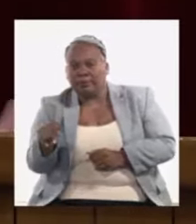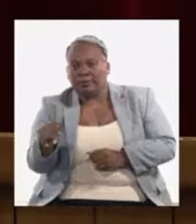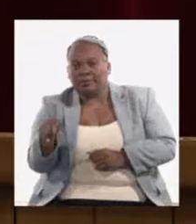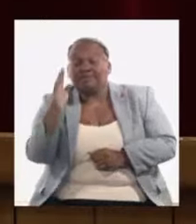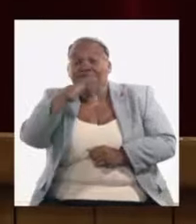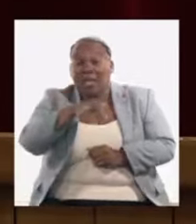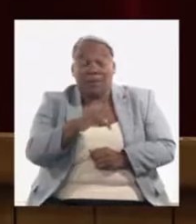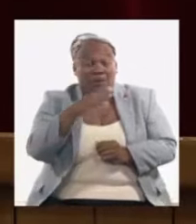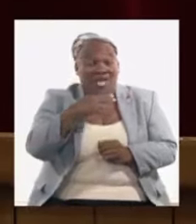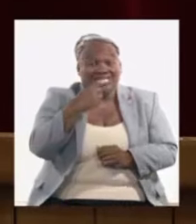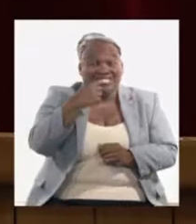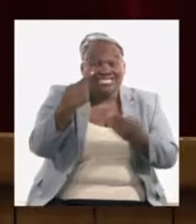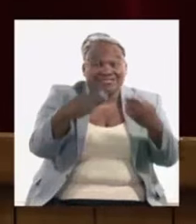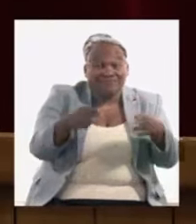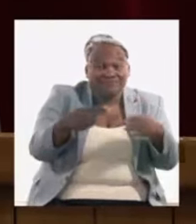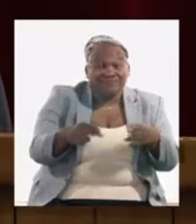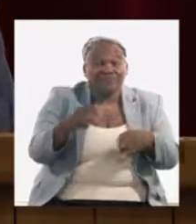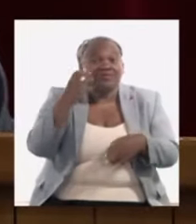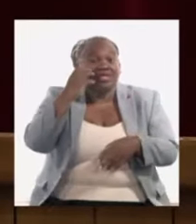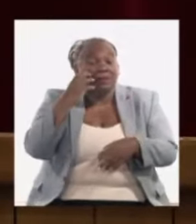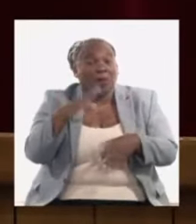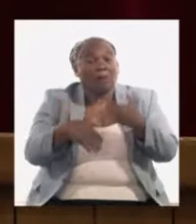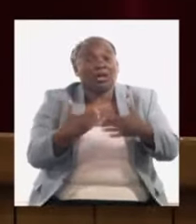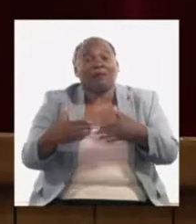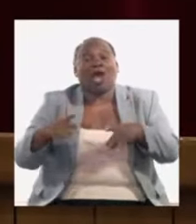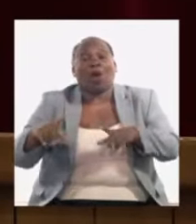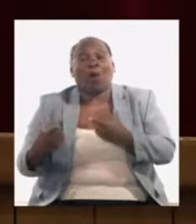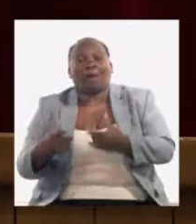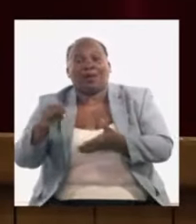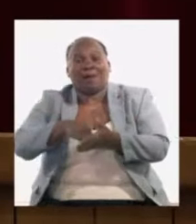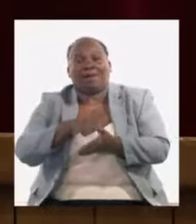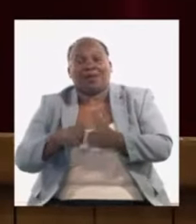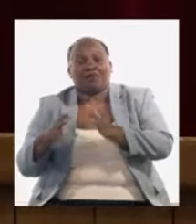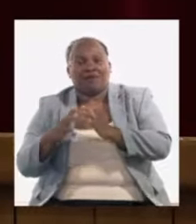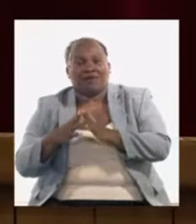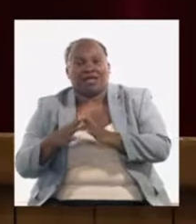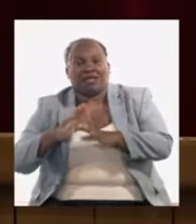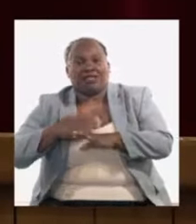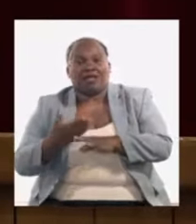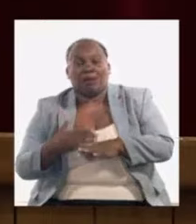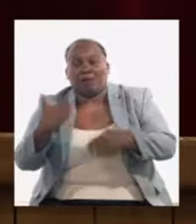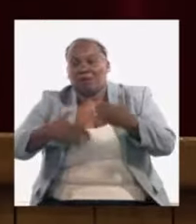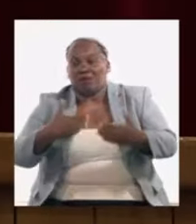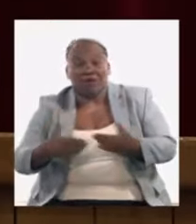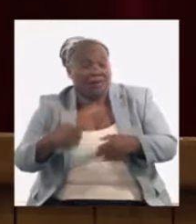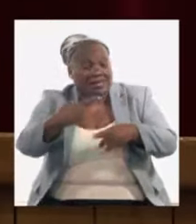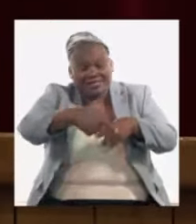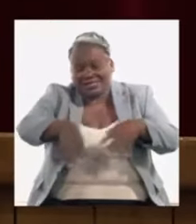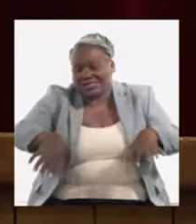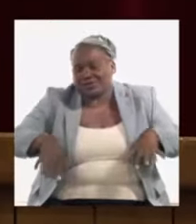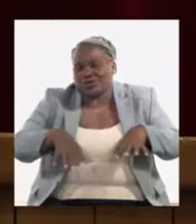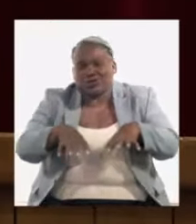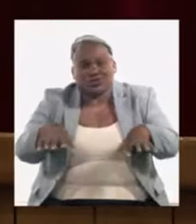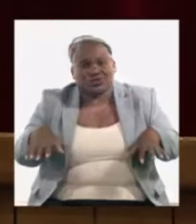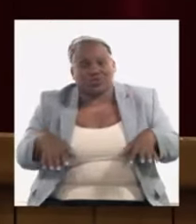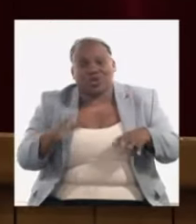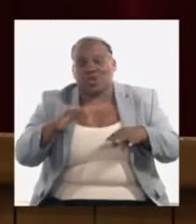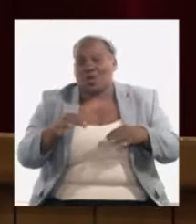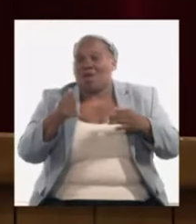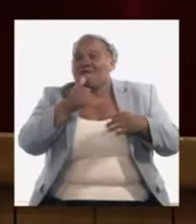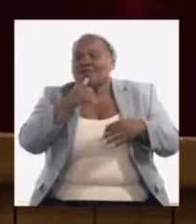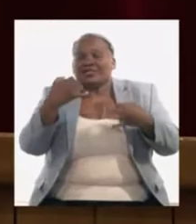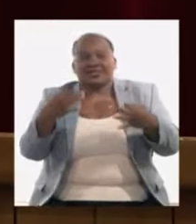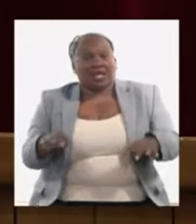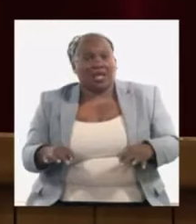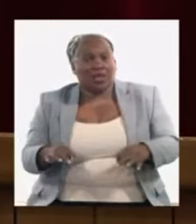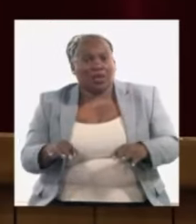no hay acero y cemento entonces después hay problemas para cumplir el plan de la vivienda después hay problemas para la circulación mercantil melhorista o aquí no es tan sencillo el manejo